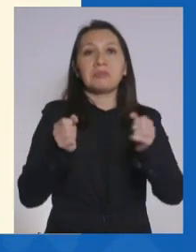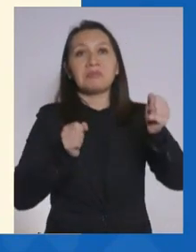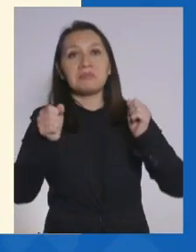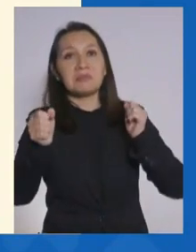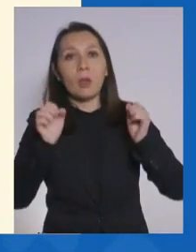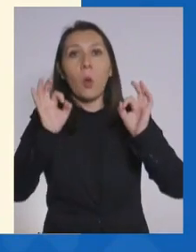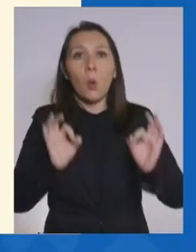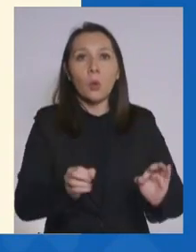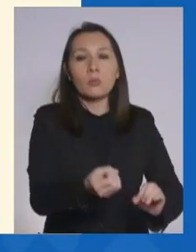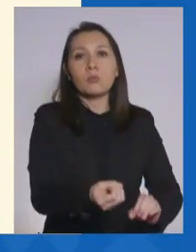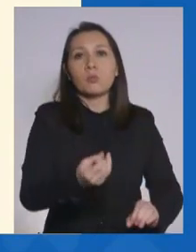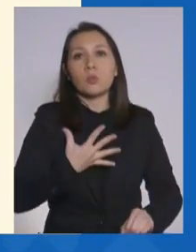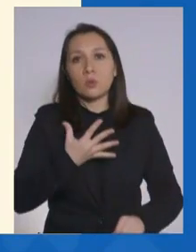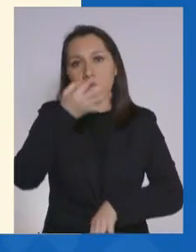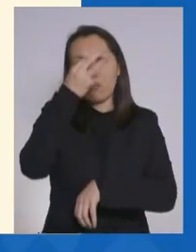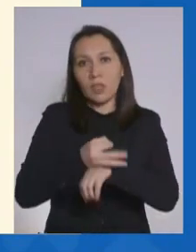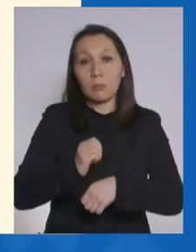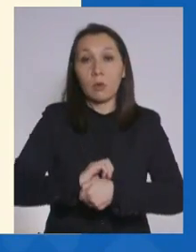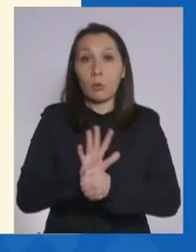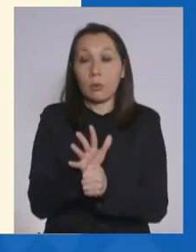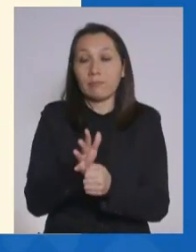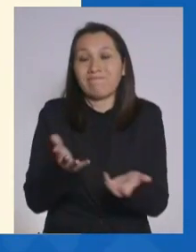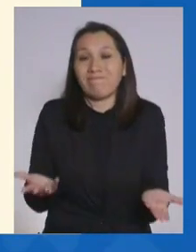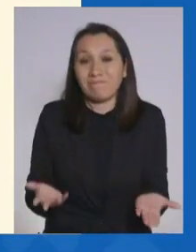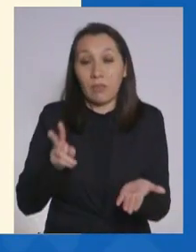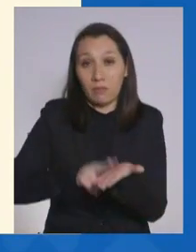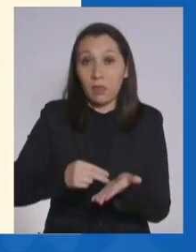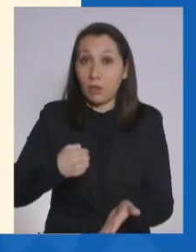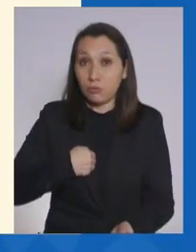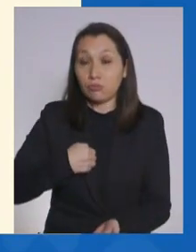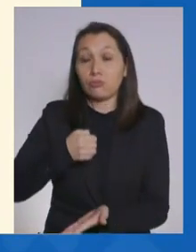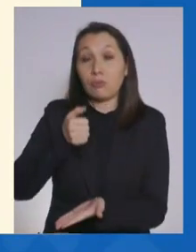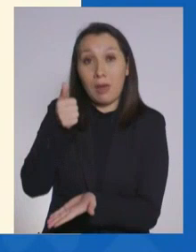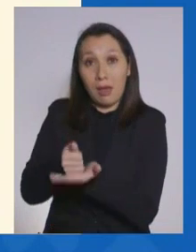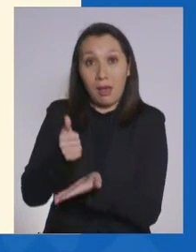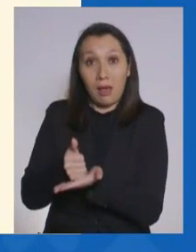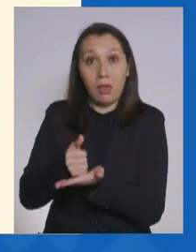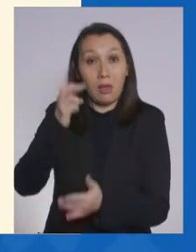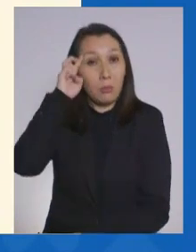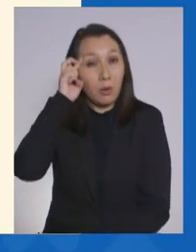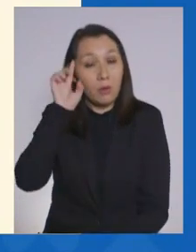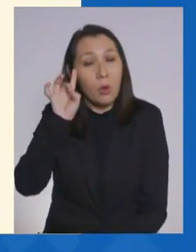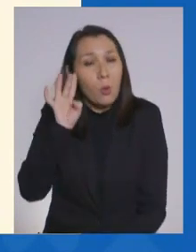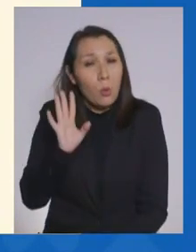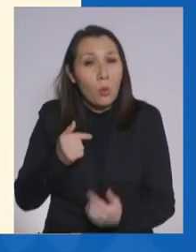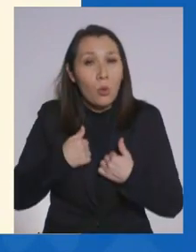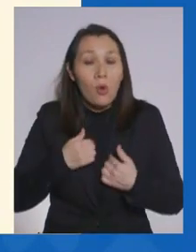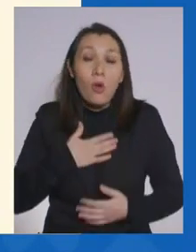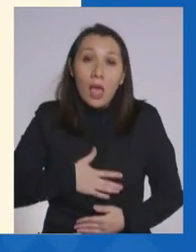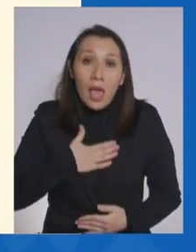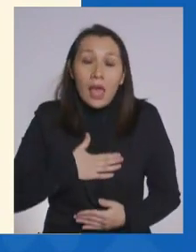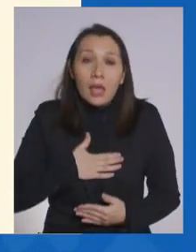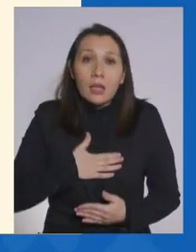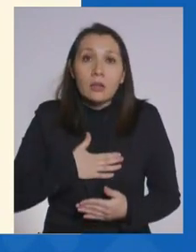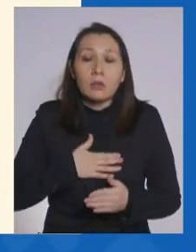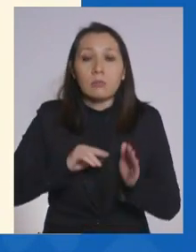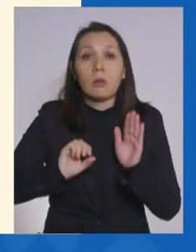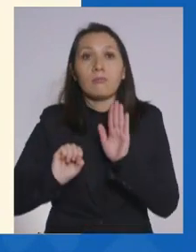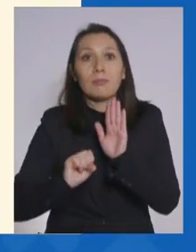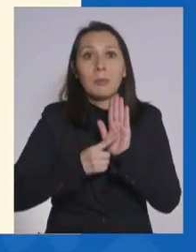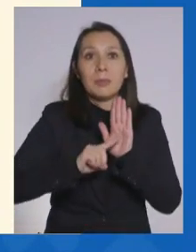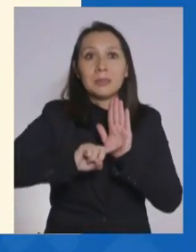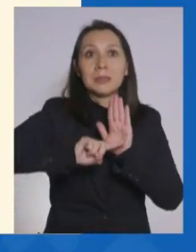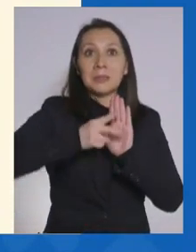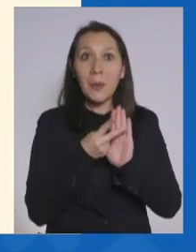contagiar. Y la verdad es que, como alcaldesa de Providencia, lo único que quisiera es que de la etapa 2